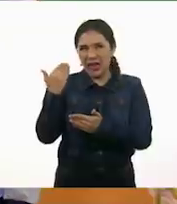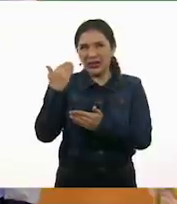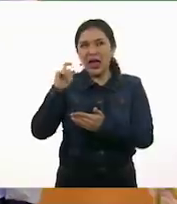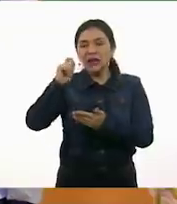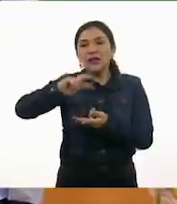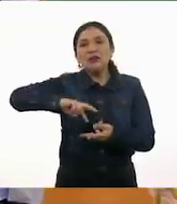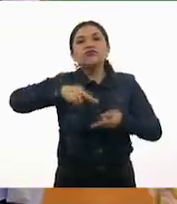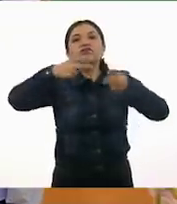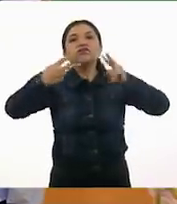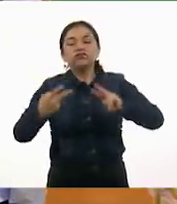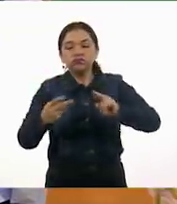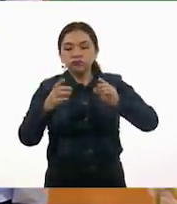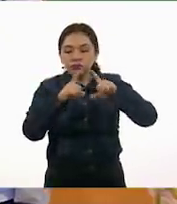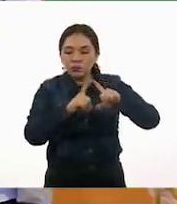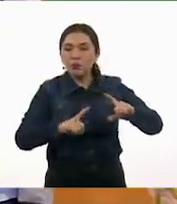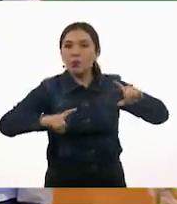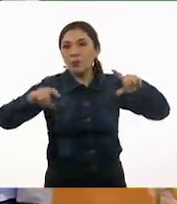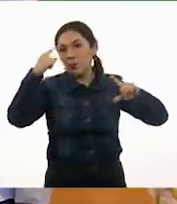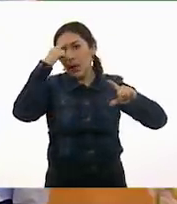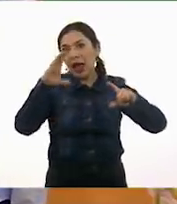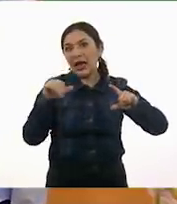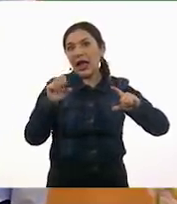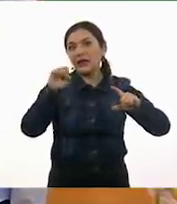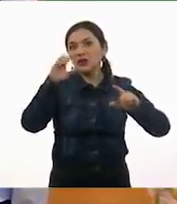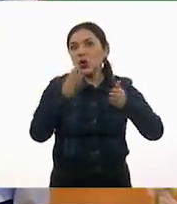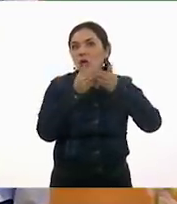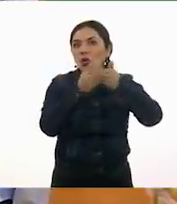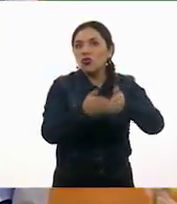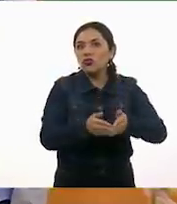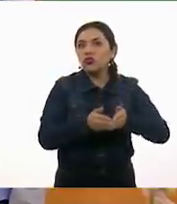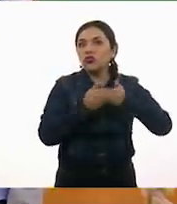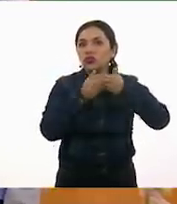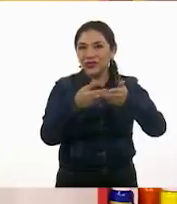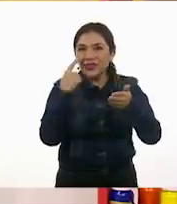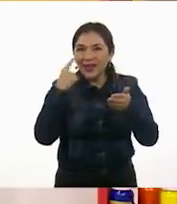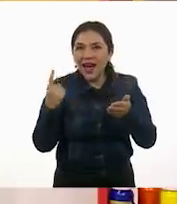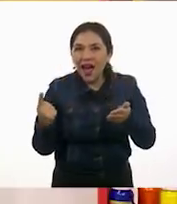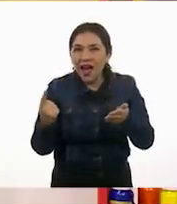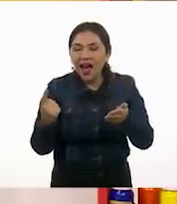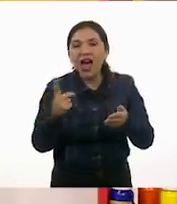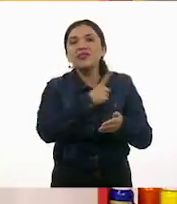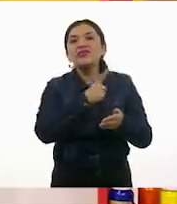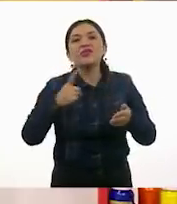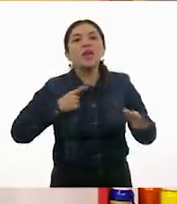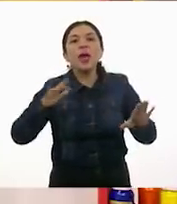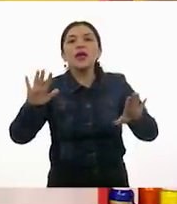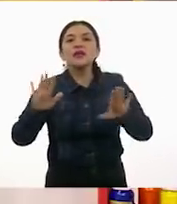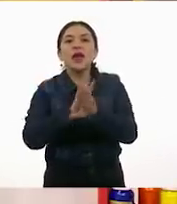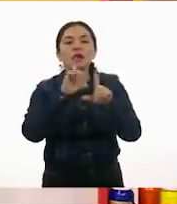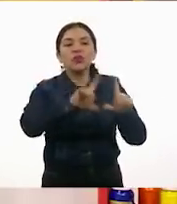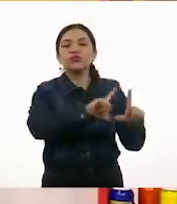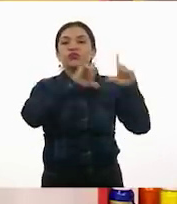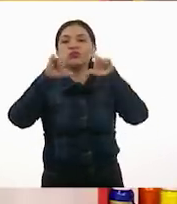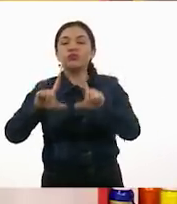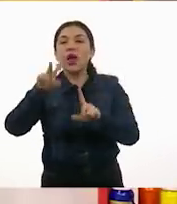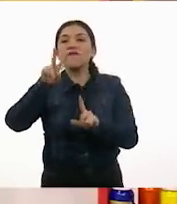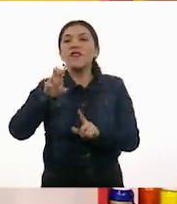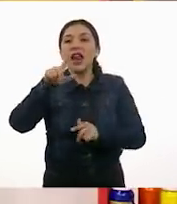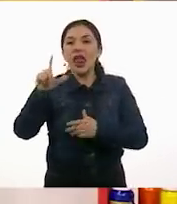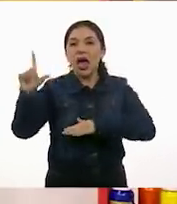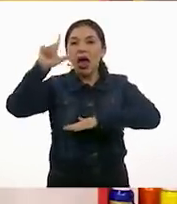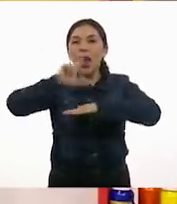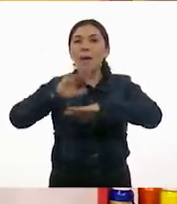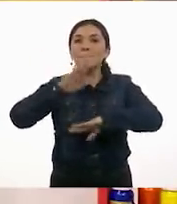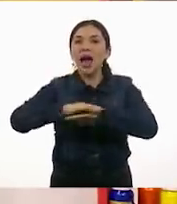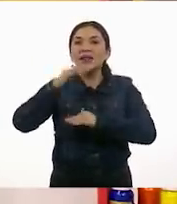se convirtió ahora en la pieza del casco de nuestro barco. Y tuvimos que sustituirla por un triángulo más